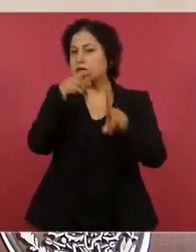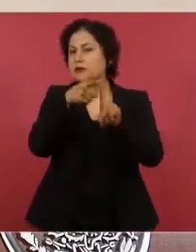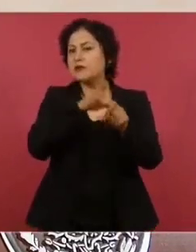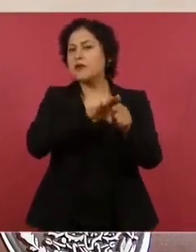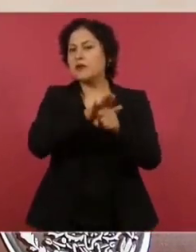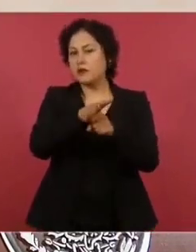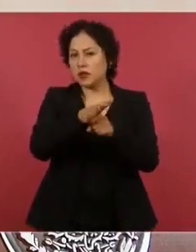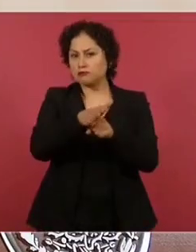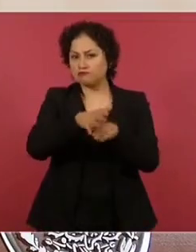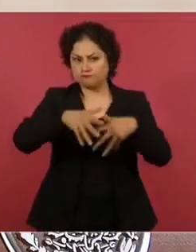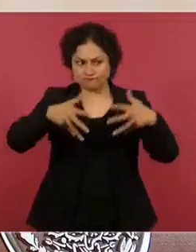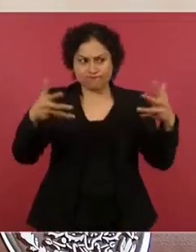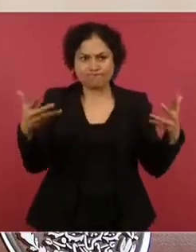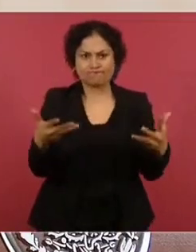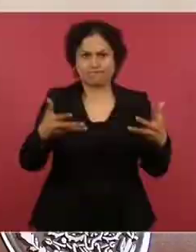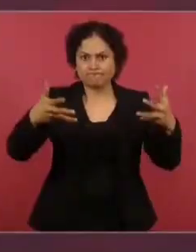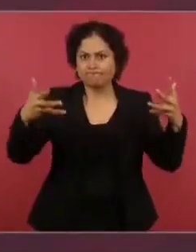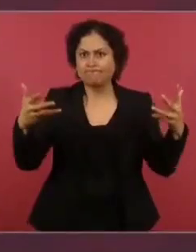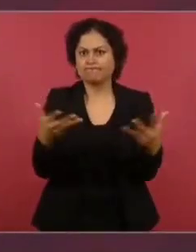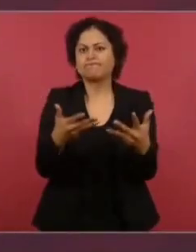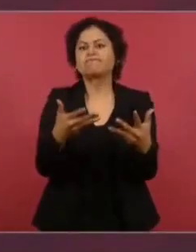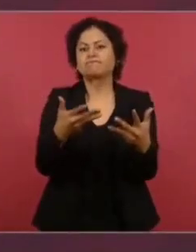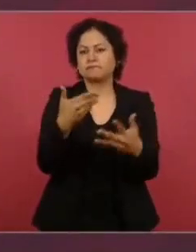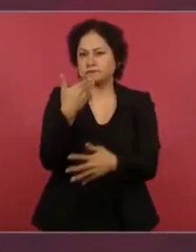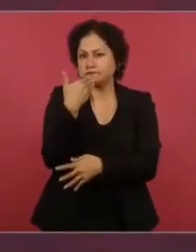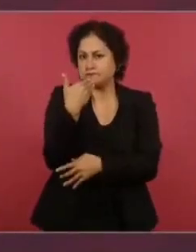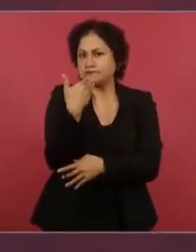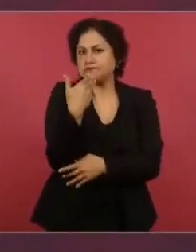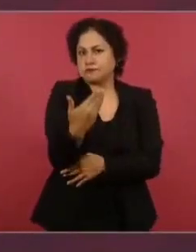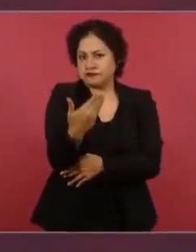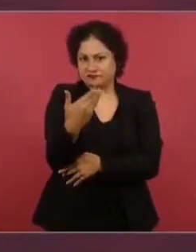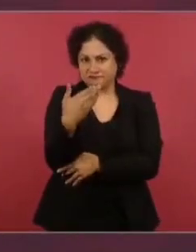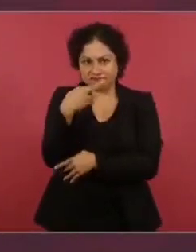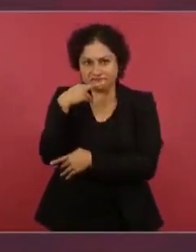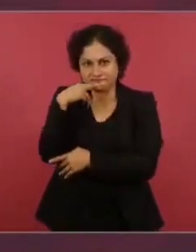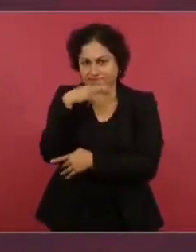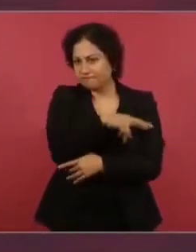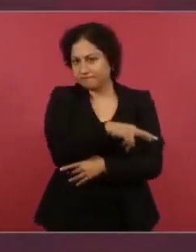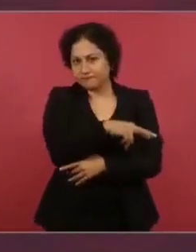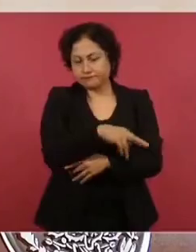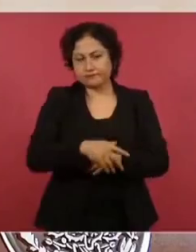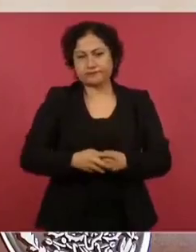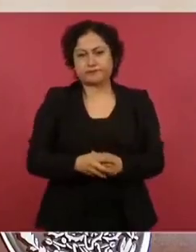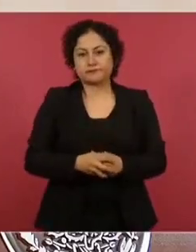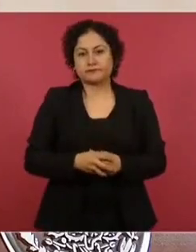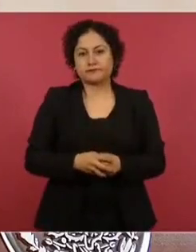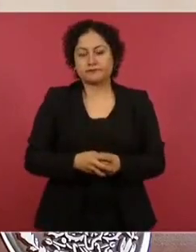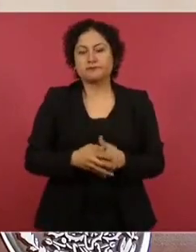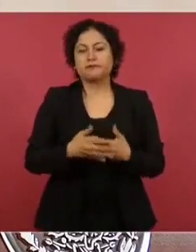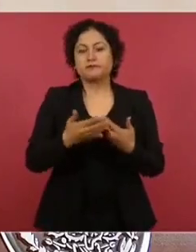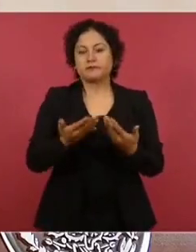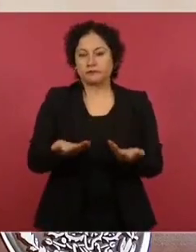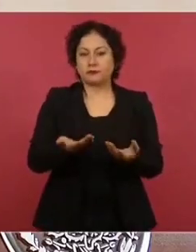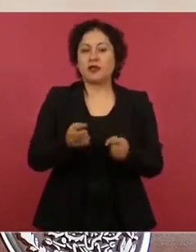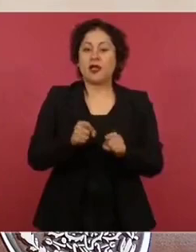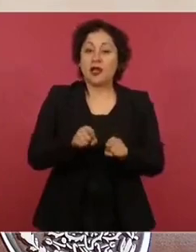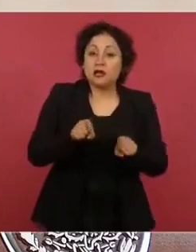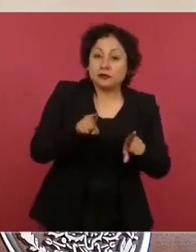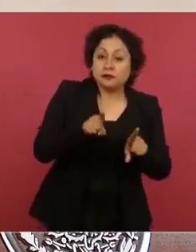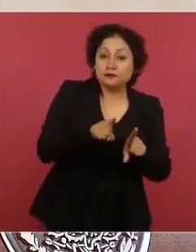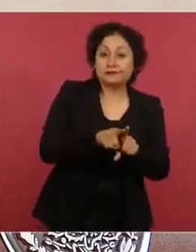bien y rápido y contamos con el apoyo